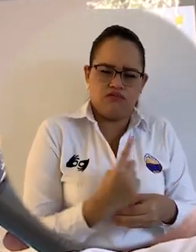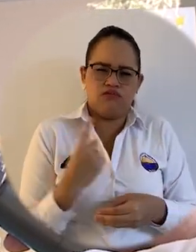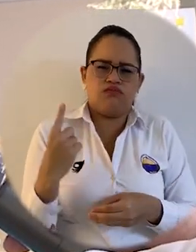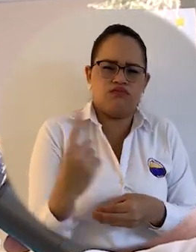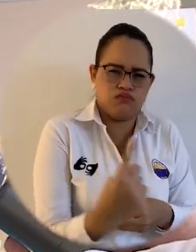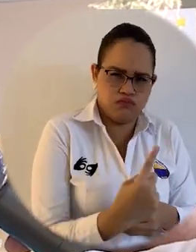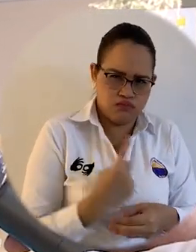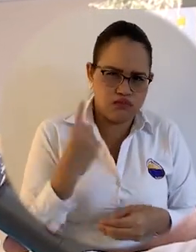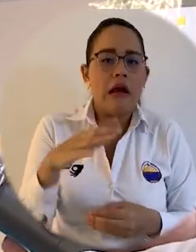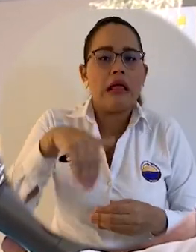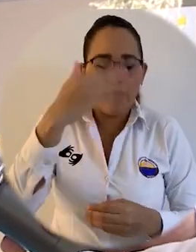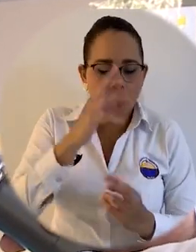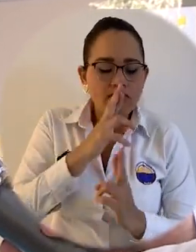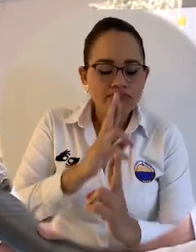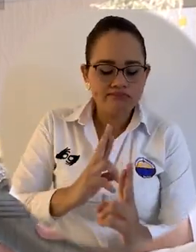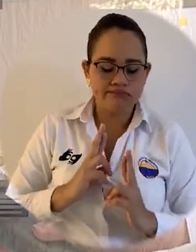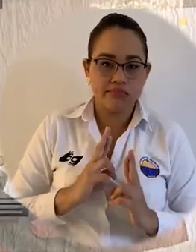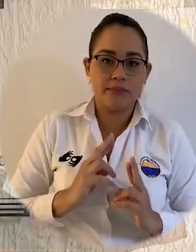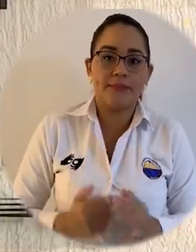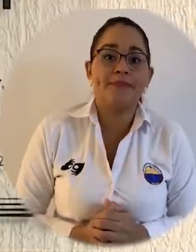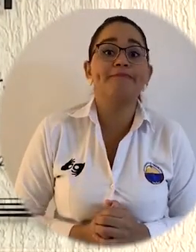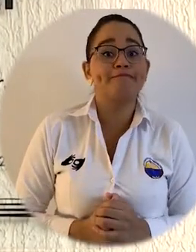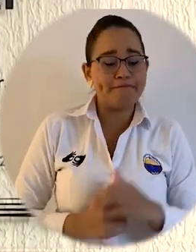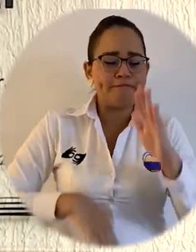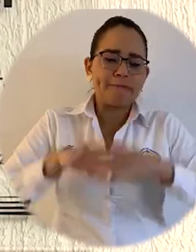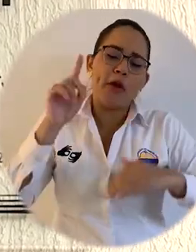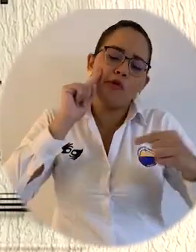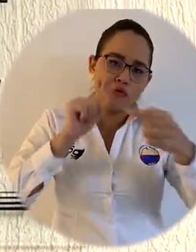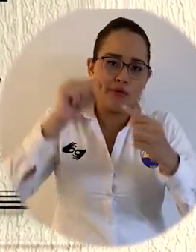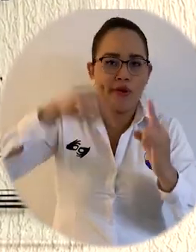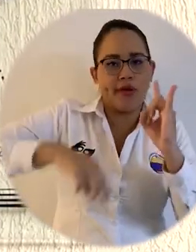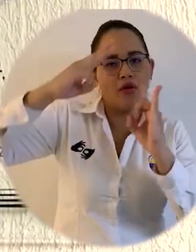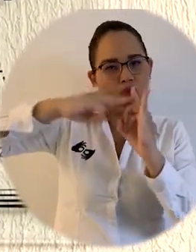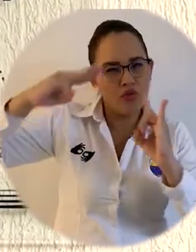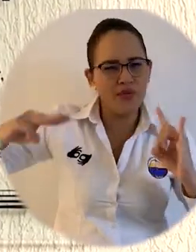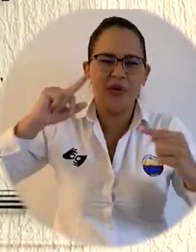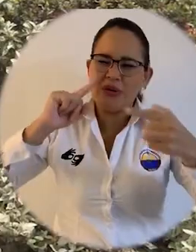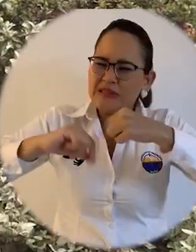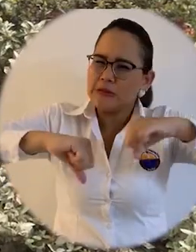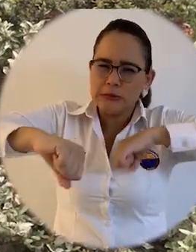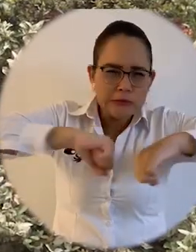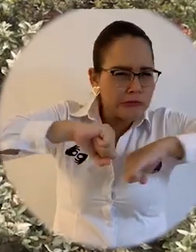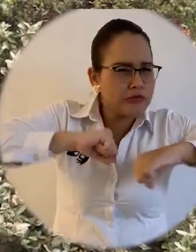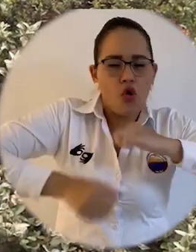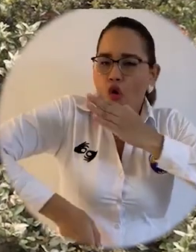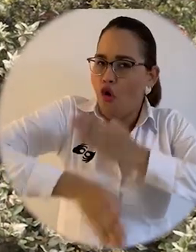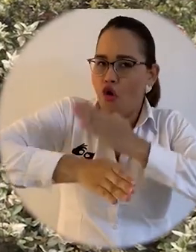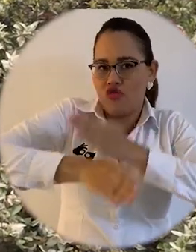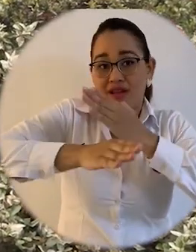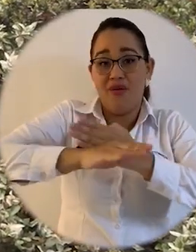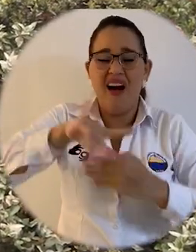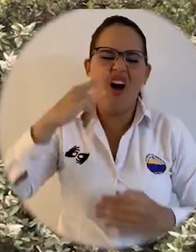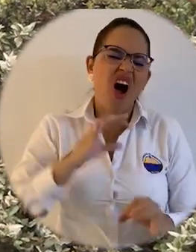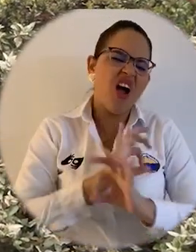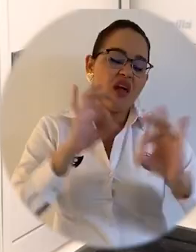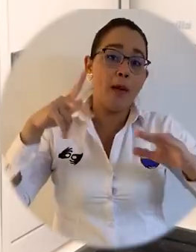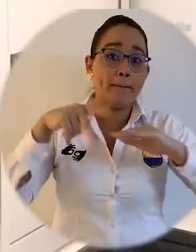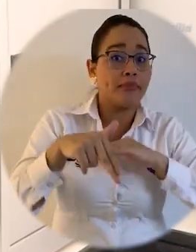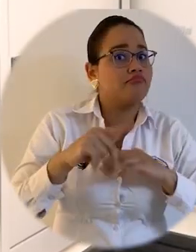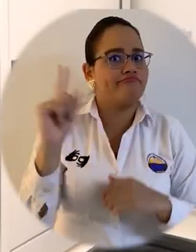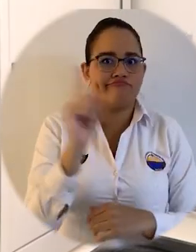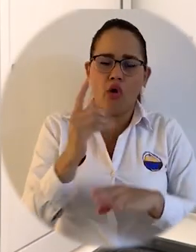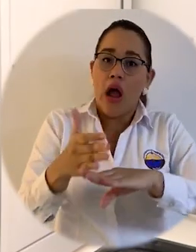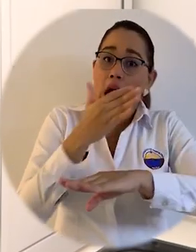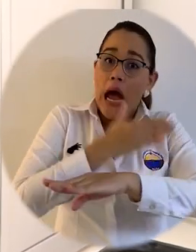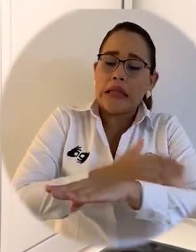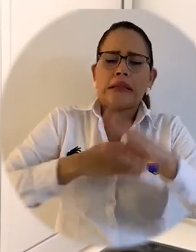para obtener los resultados de sus análisis. Como institución, el reto es lograr que la operación de laboratorio sea sostenible en el tiempo, puesto que se